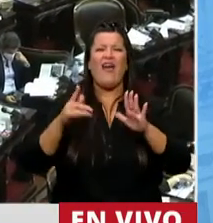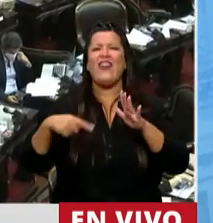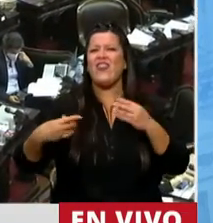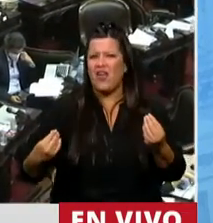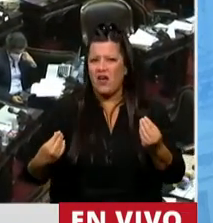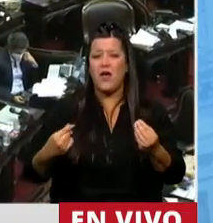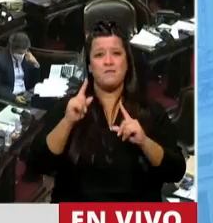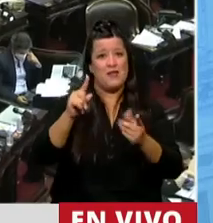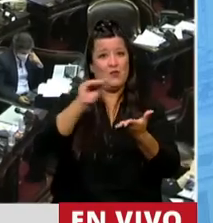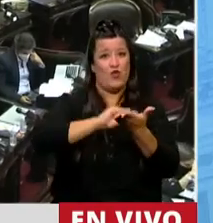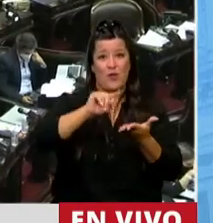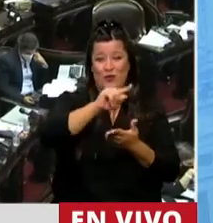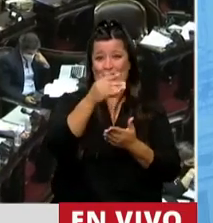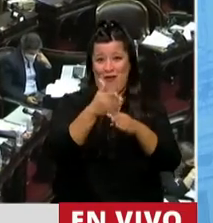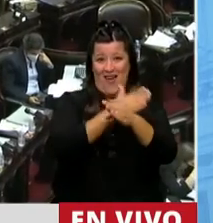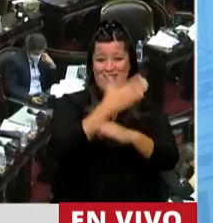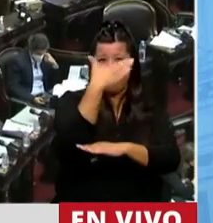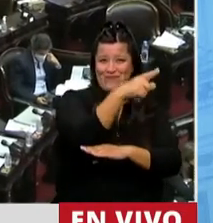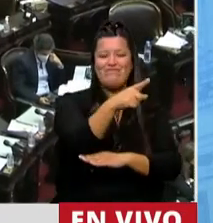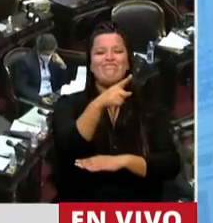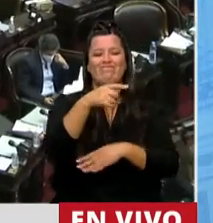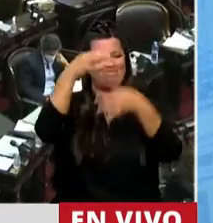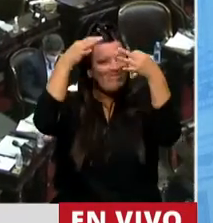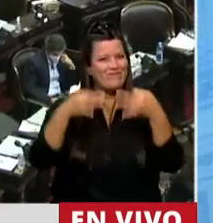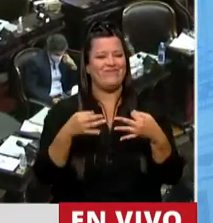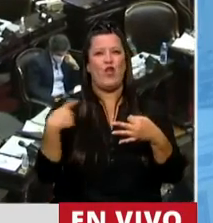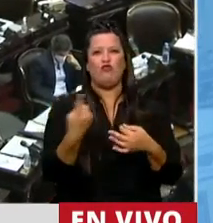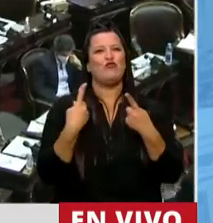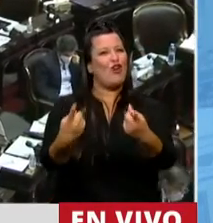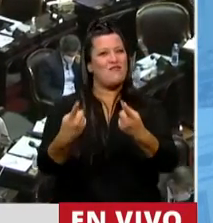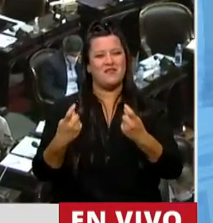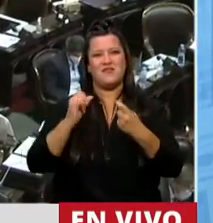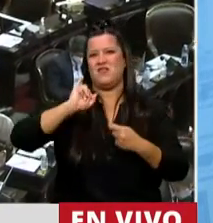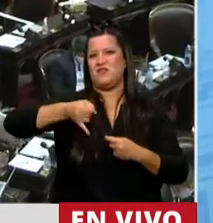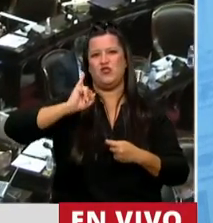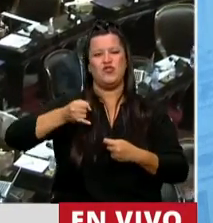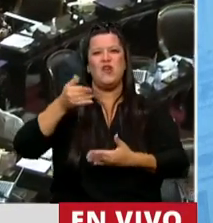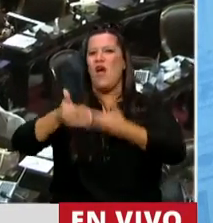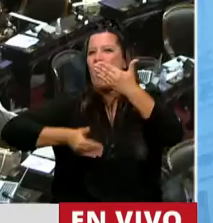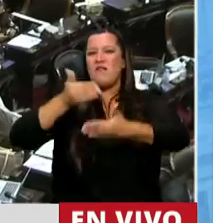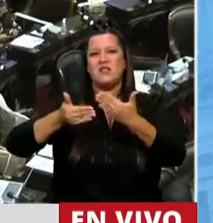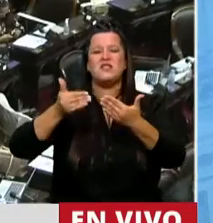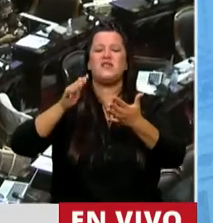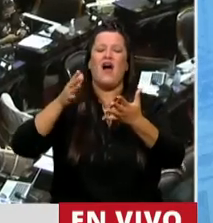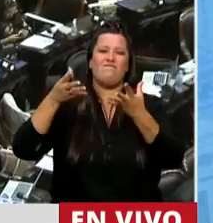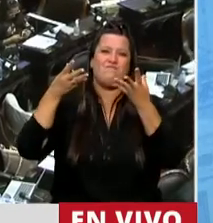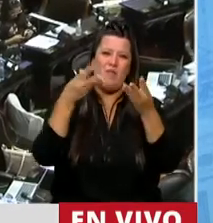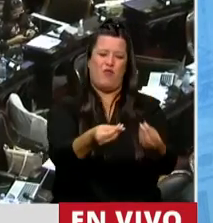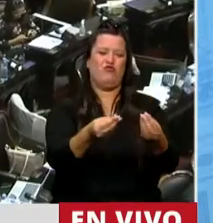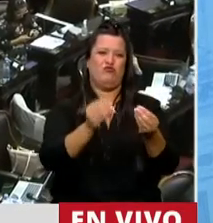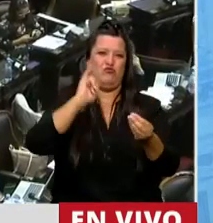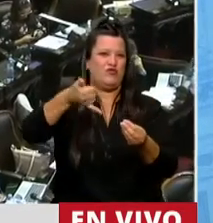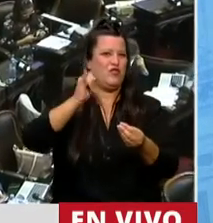planteó el diputado preopinante, en la necesidad de avanzar en este gesto de acompañamiento